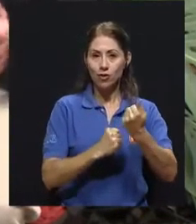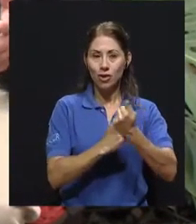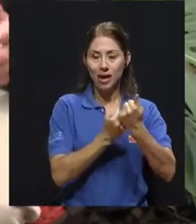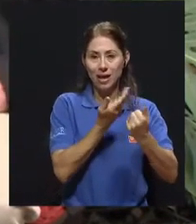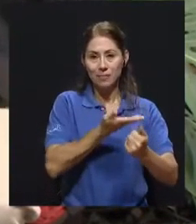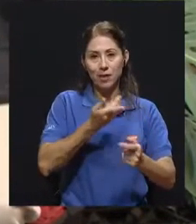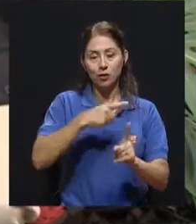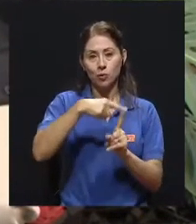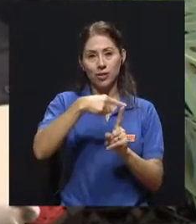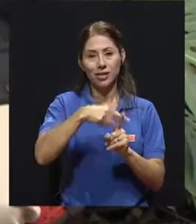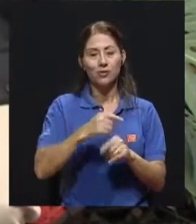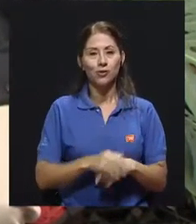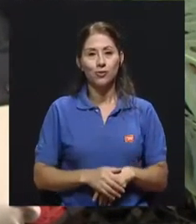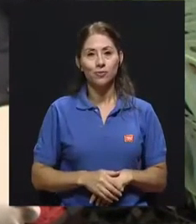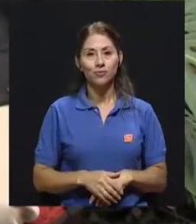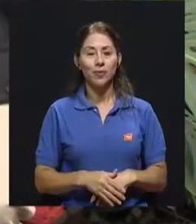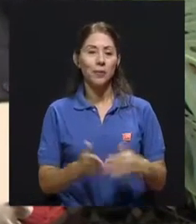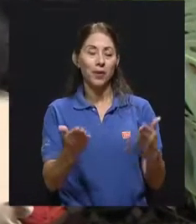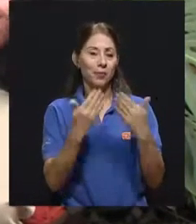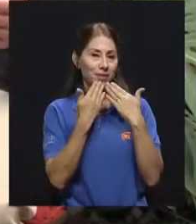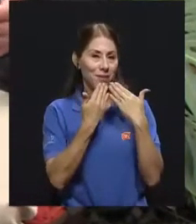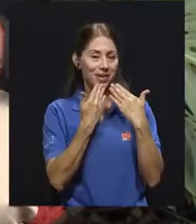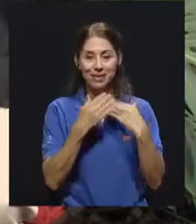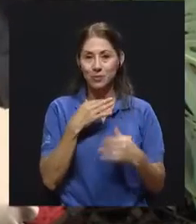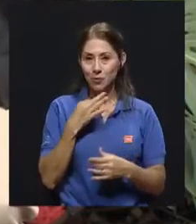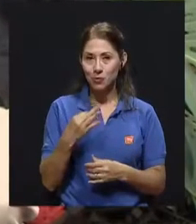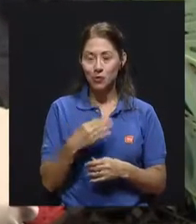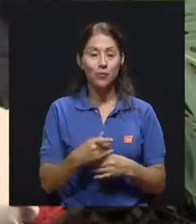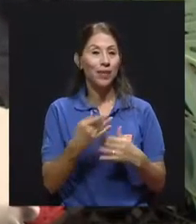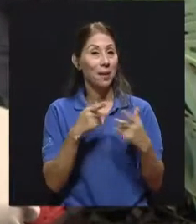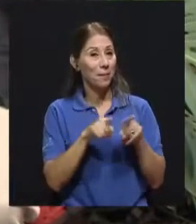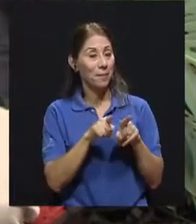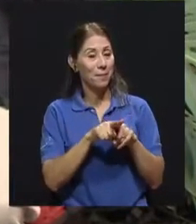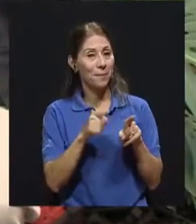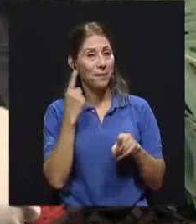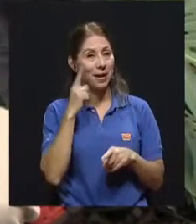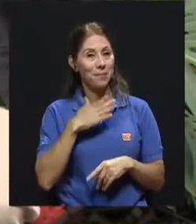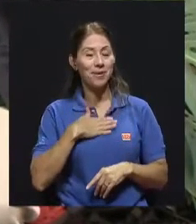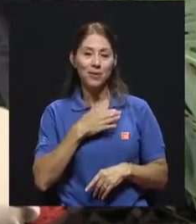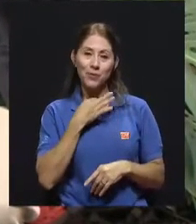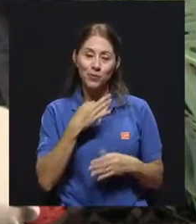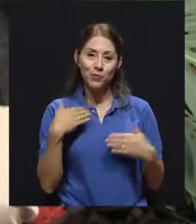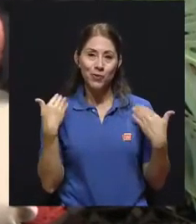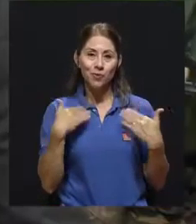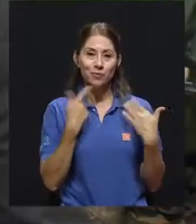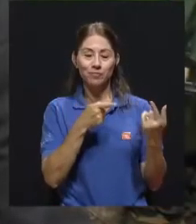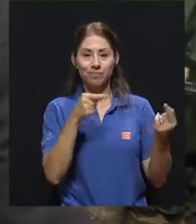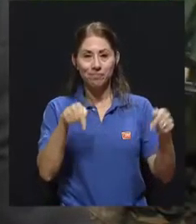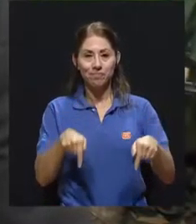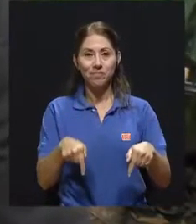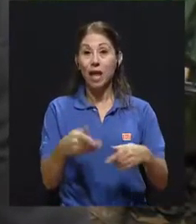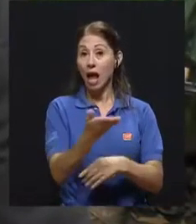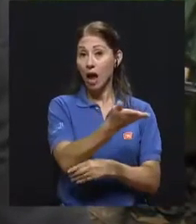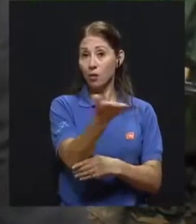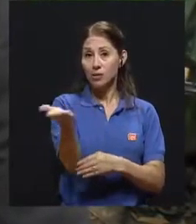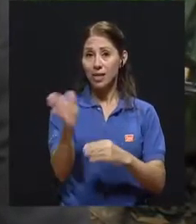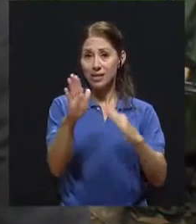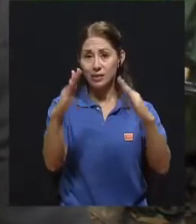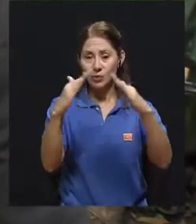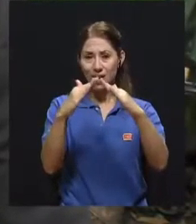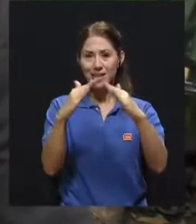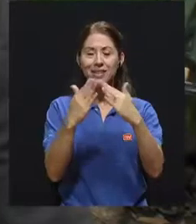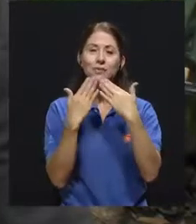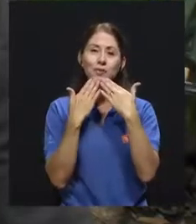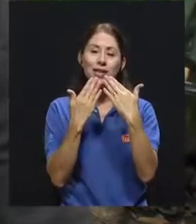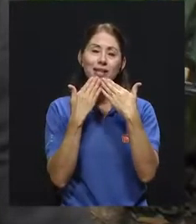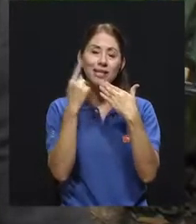Por supuesto. Bueno, muchísimas gracias, don Mariano. Ha sido un gusto. Ha sido un gusto para mí también tenerlo el día de hoy. Y a ustedes en sus casas, muchísimas